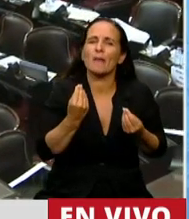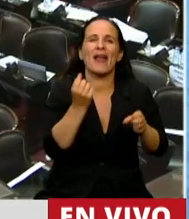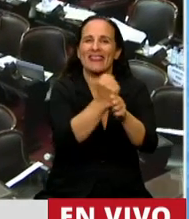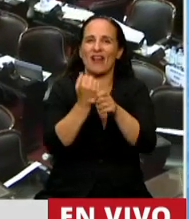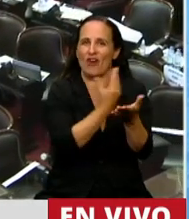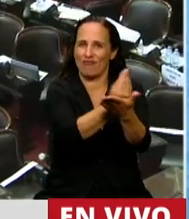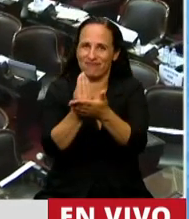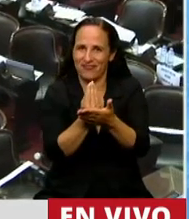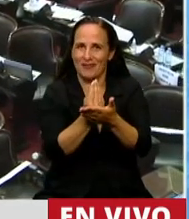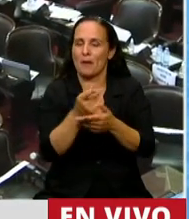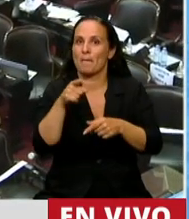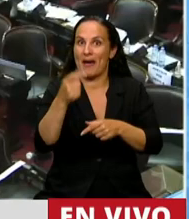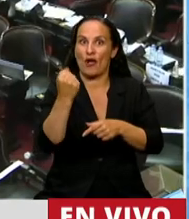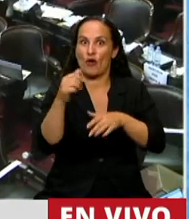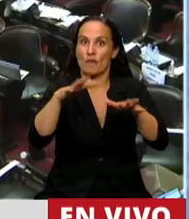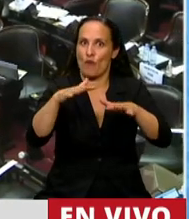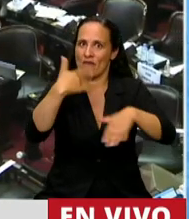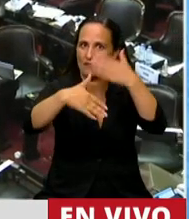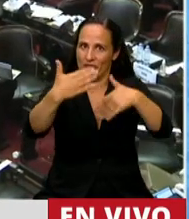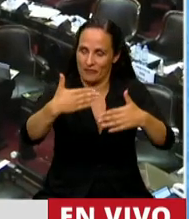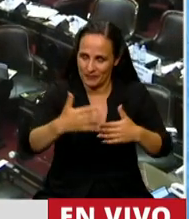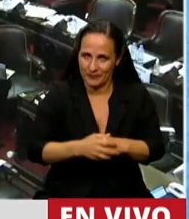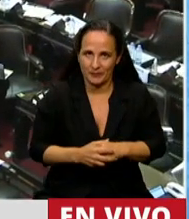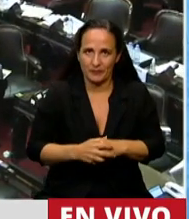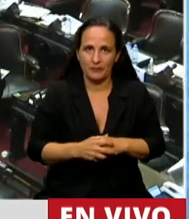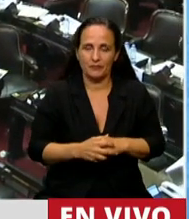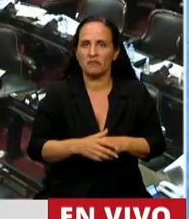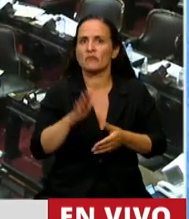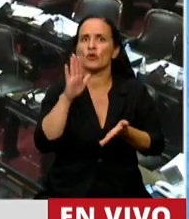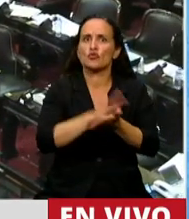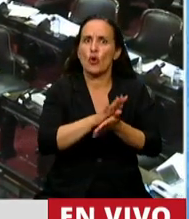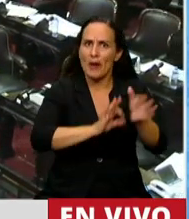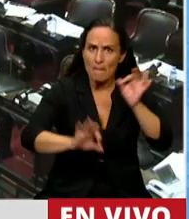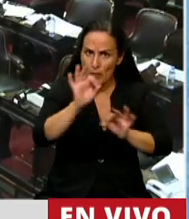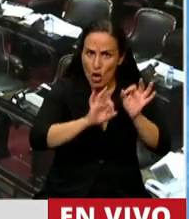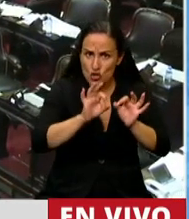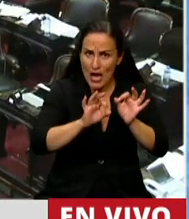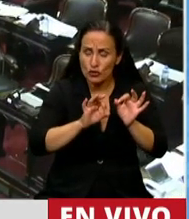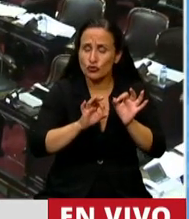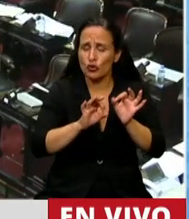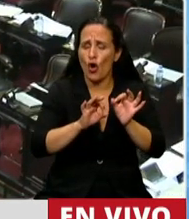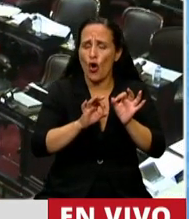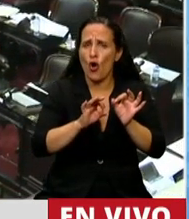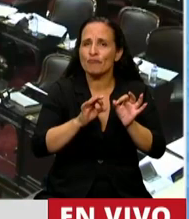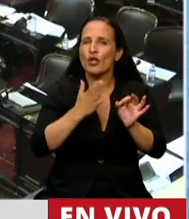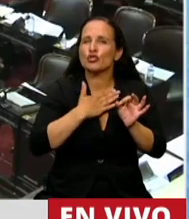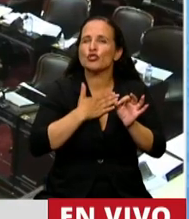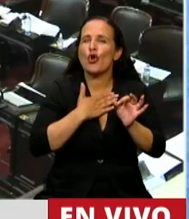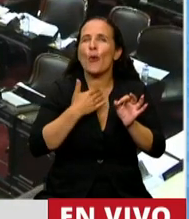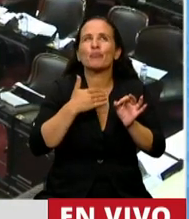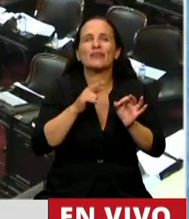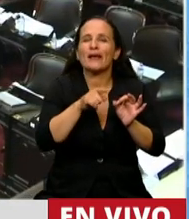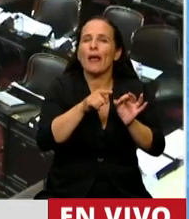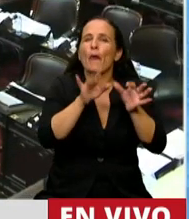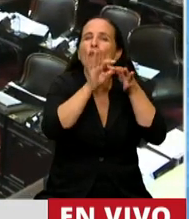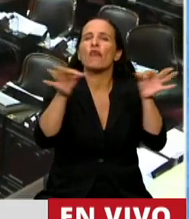En lo sustancial del proyecto yo voy a tratar de quedarme con cada uno de las frases y